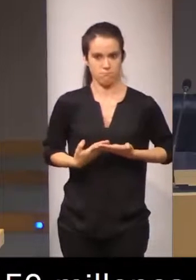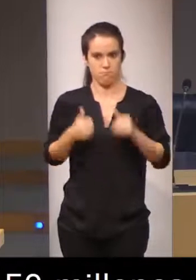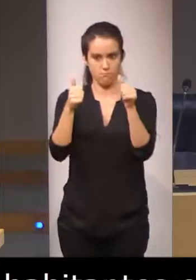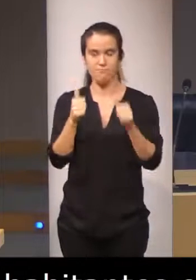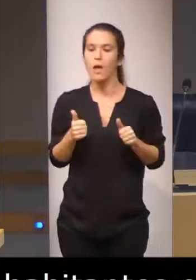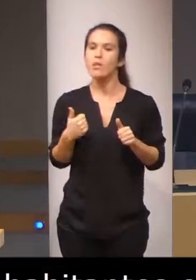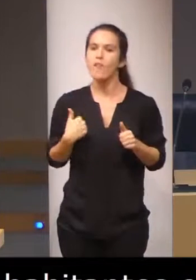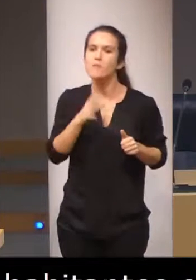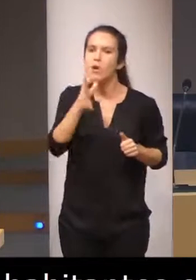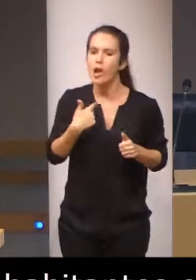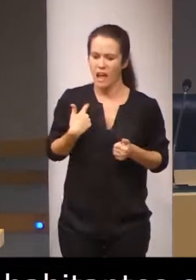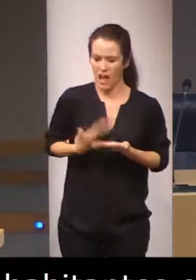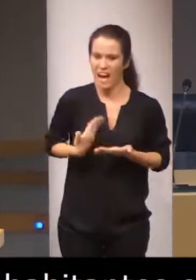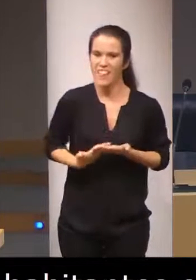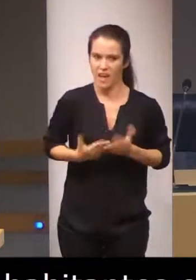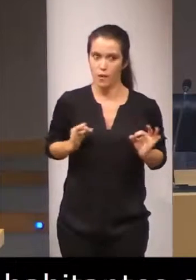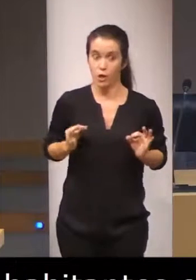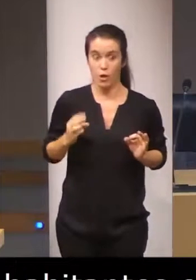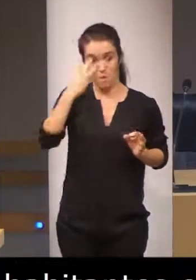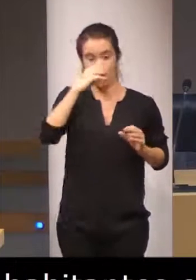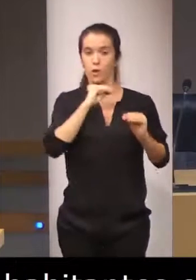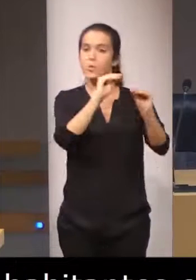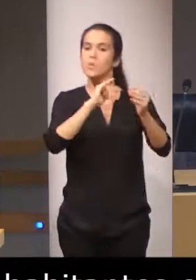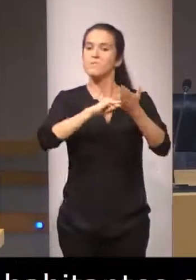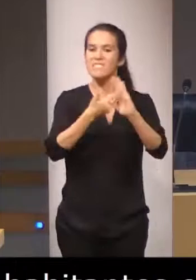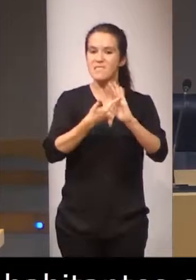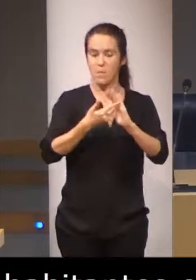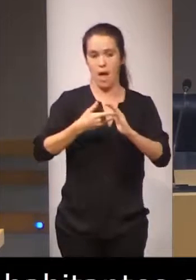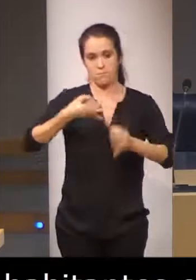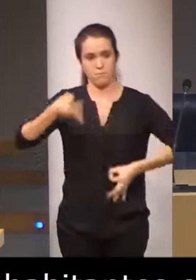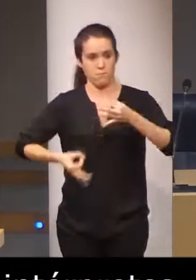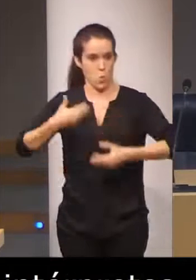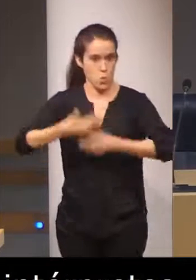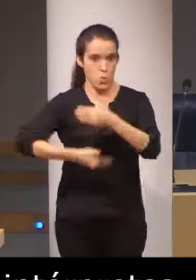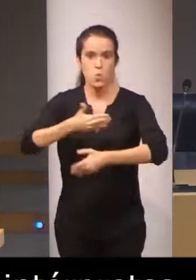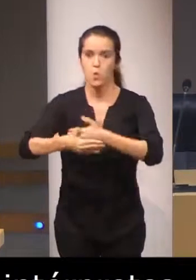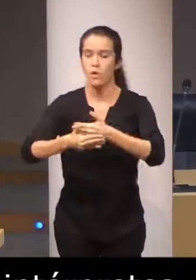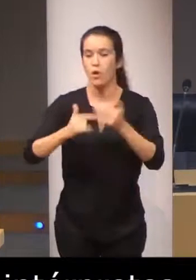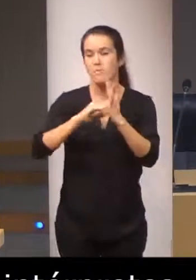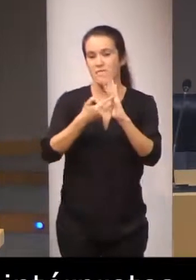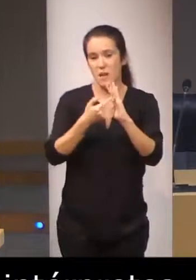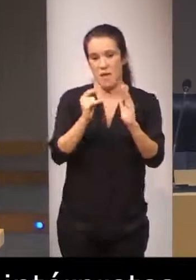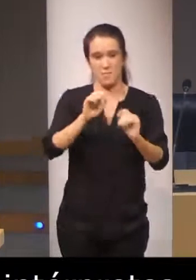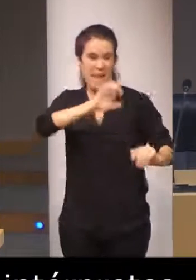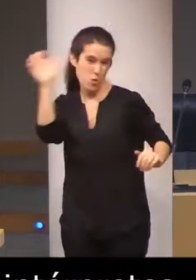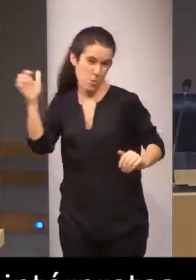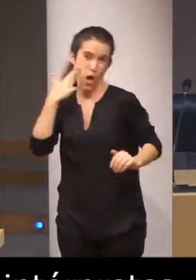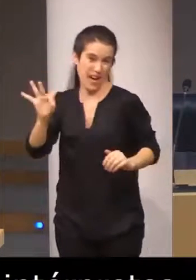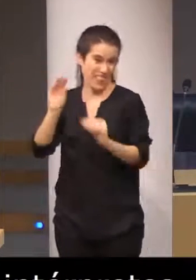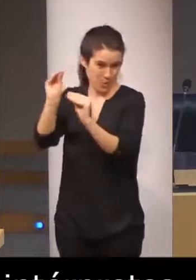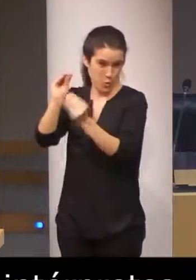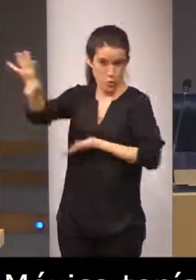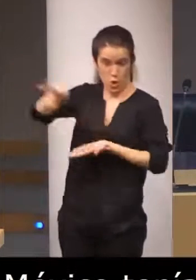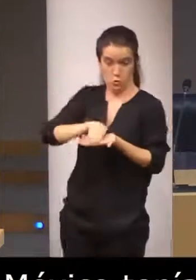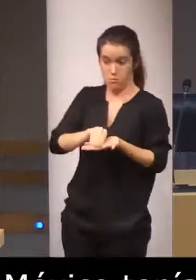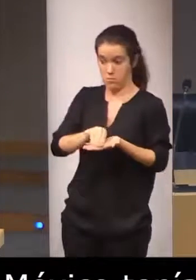acreditación México tenía un sistema procesal el sistema continental europeo o francés que